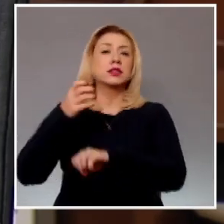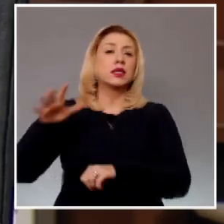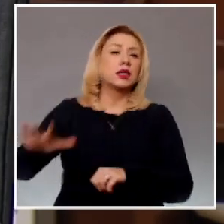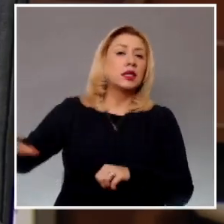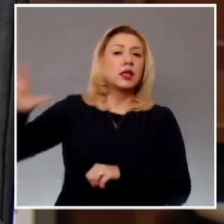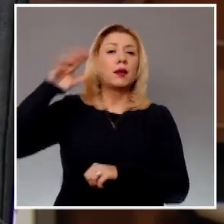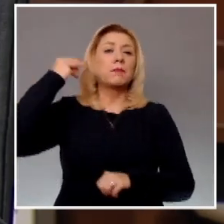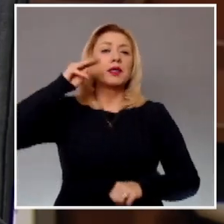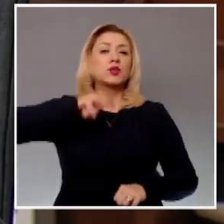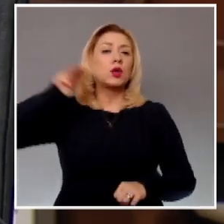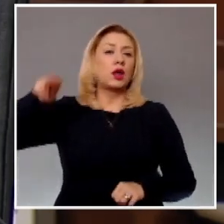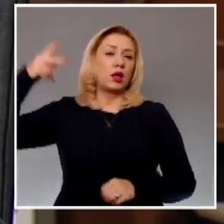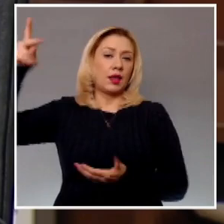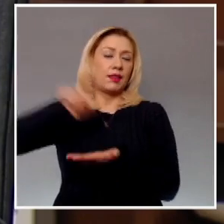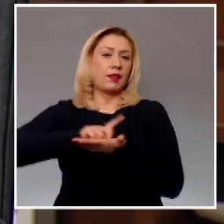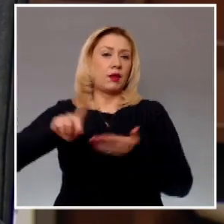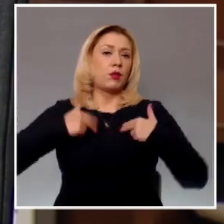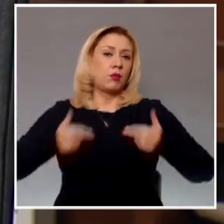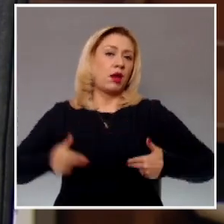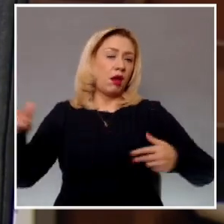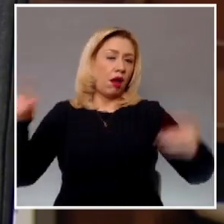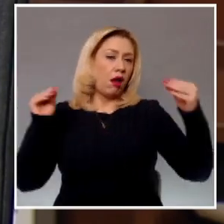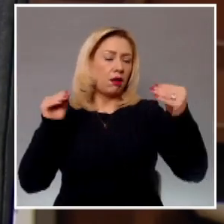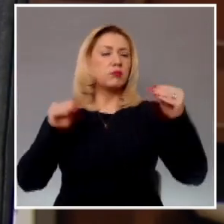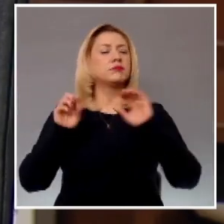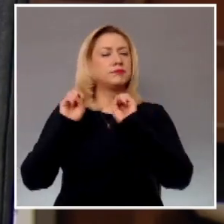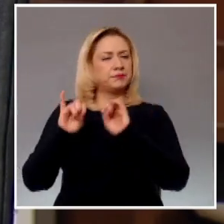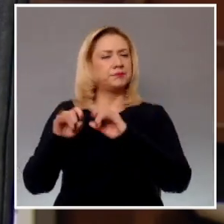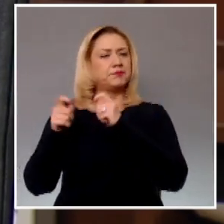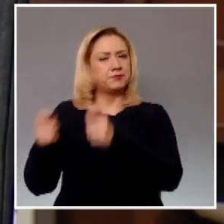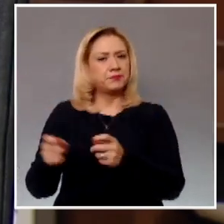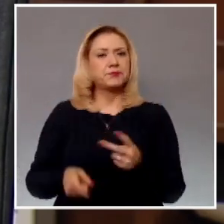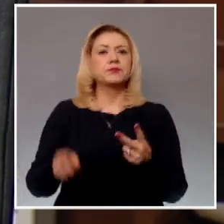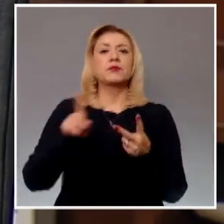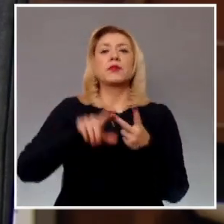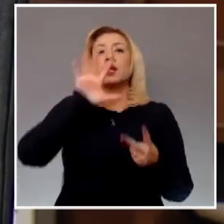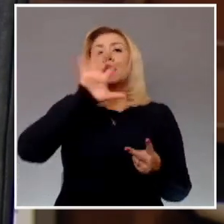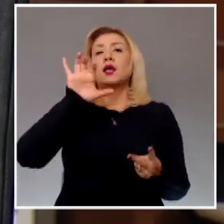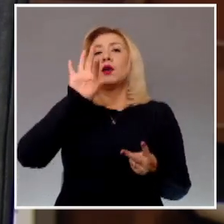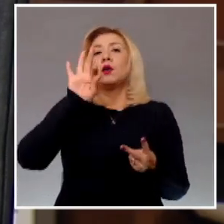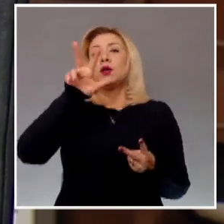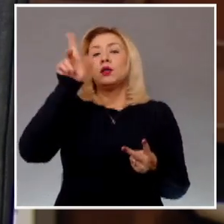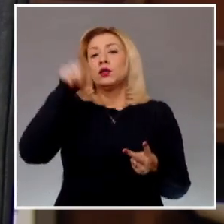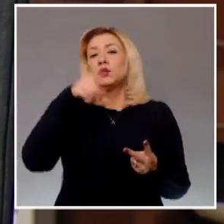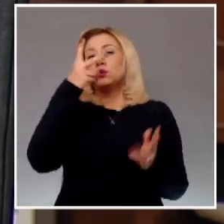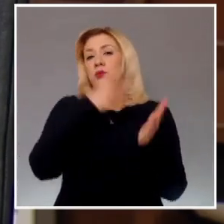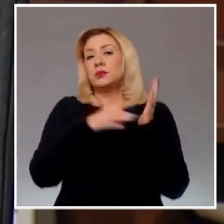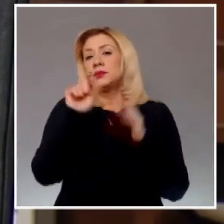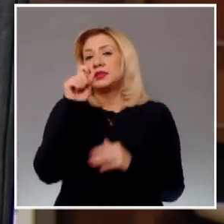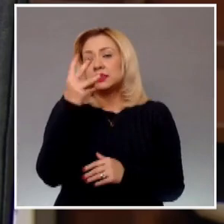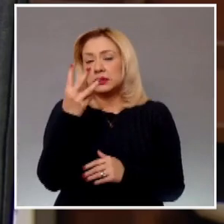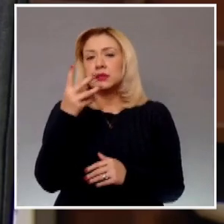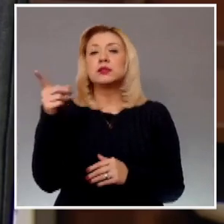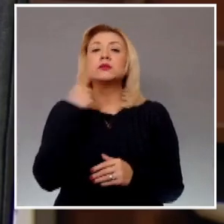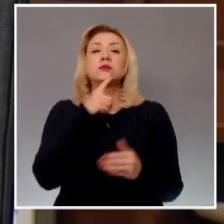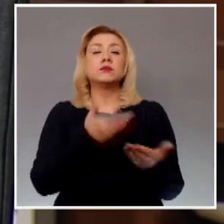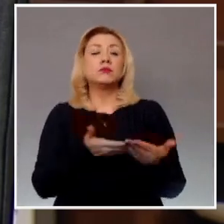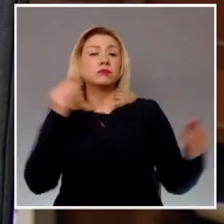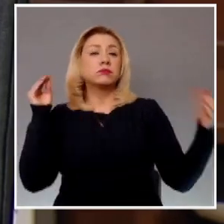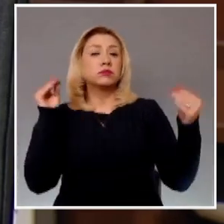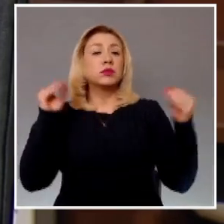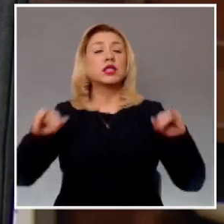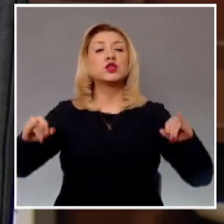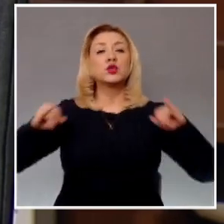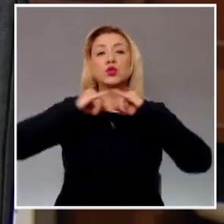Se admitió a trámite la controversia constitucional 548-2023, promovida por el Instituto Nacional de Estadística y